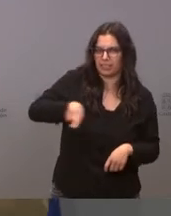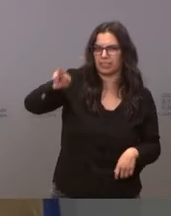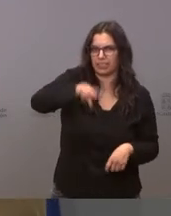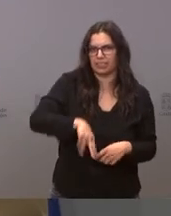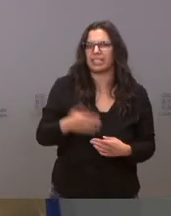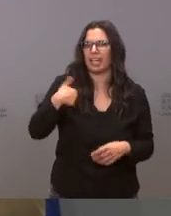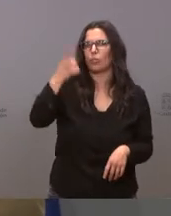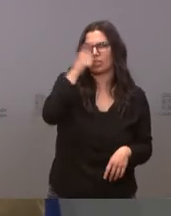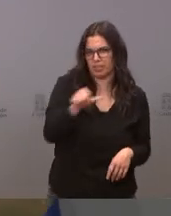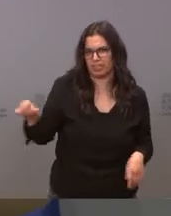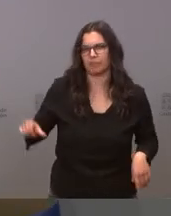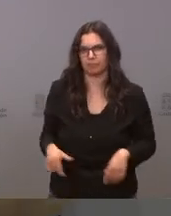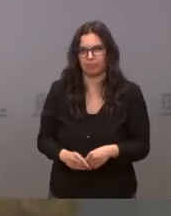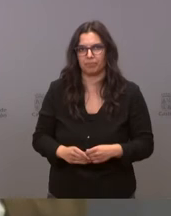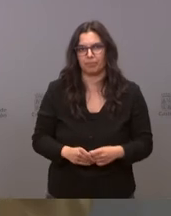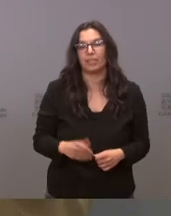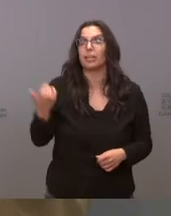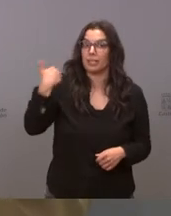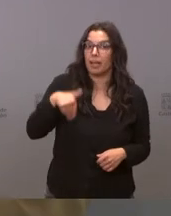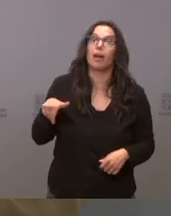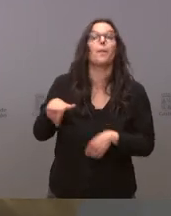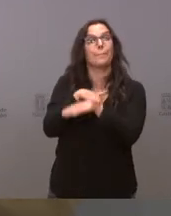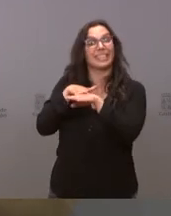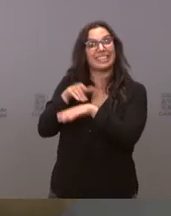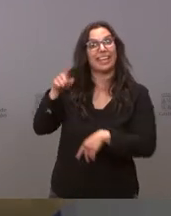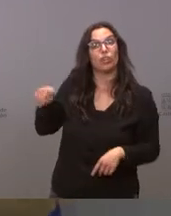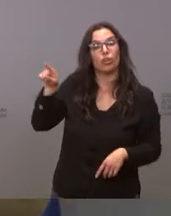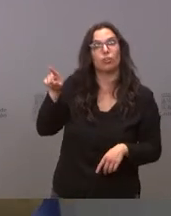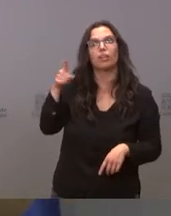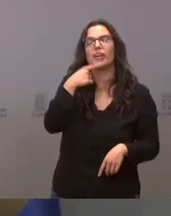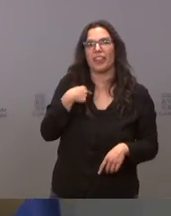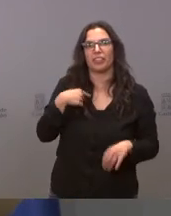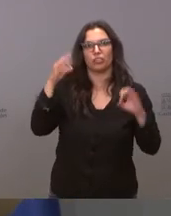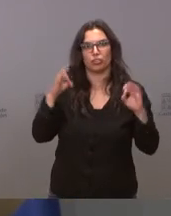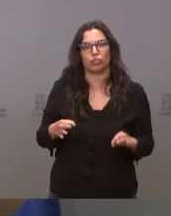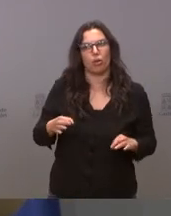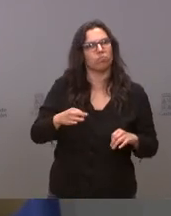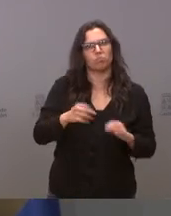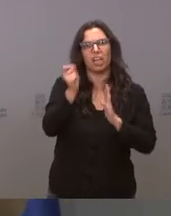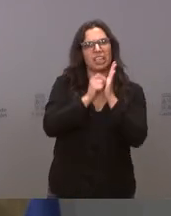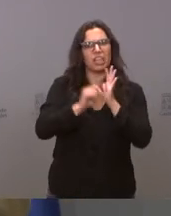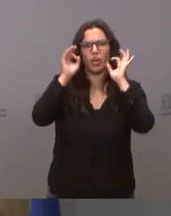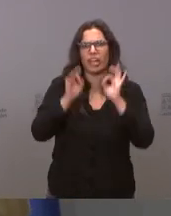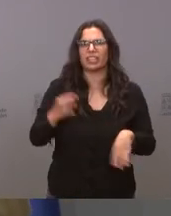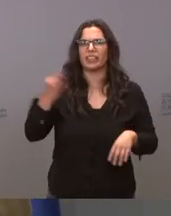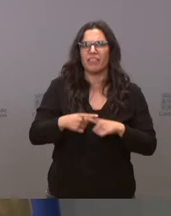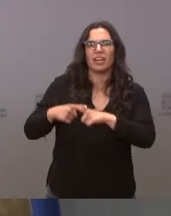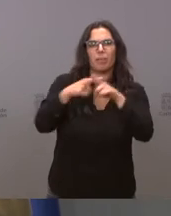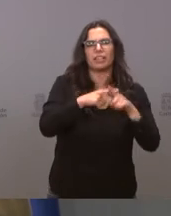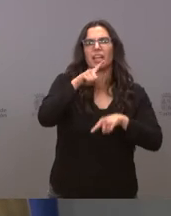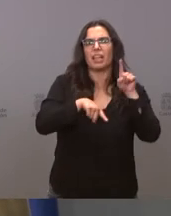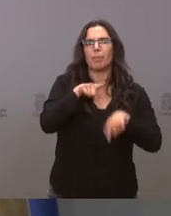ya llevo una semana con esto y ya nos ha dicho el ministerio que reafirma su postura de que hay que hacer un reparto poblacional